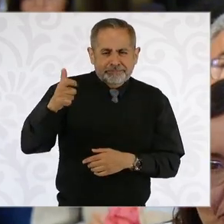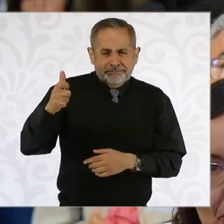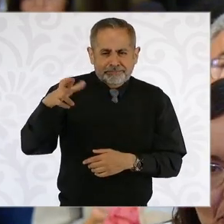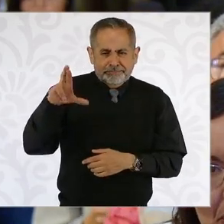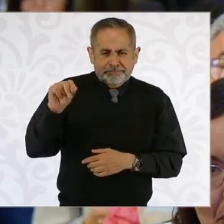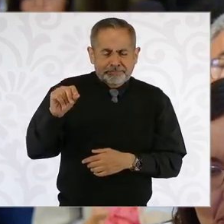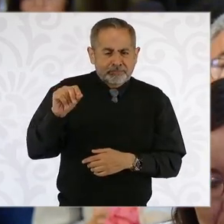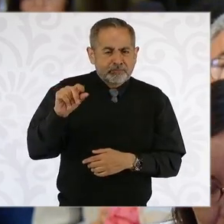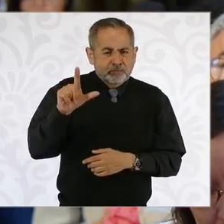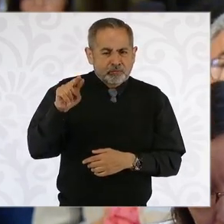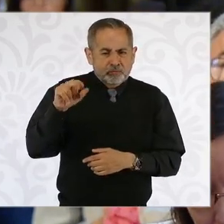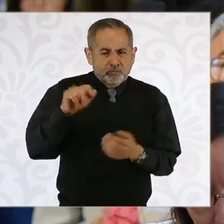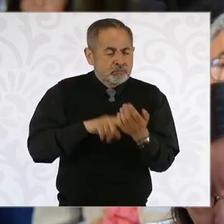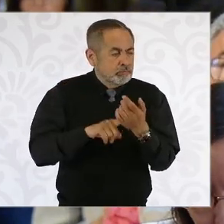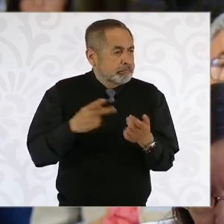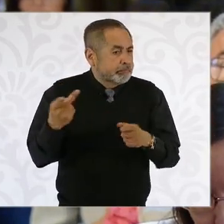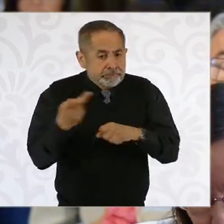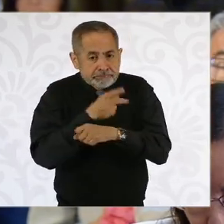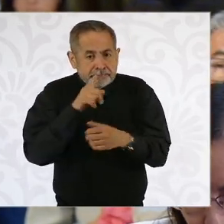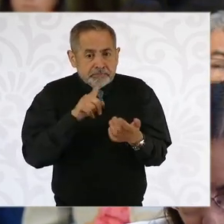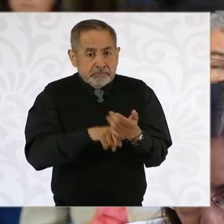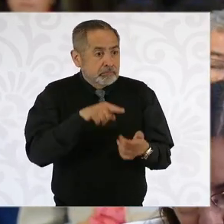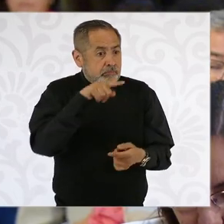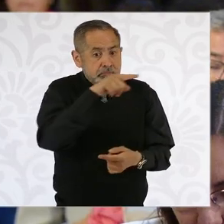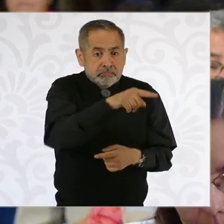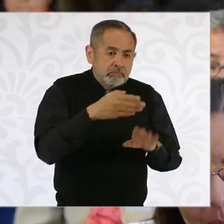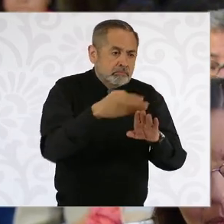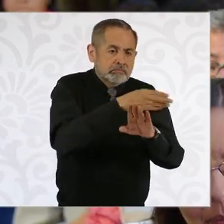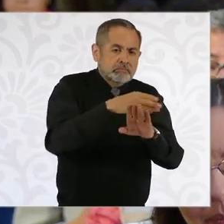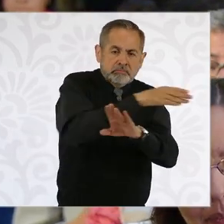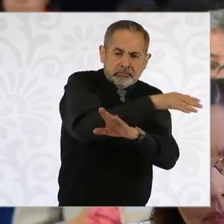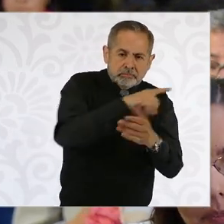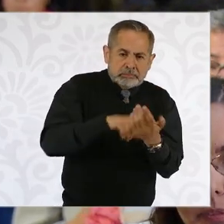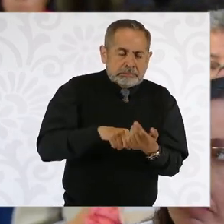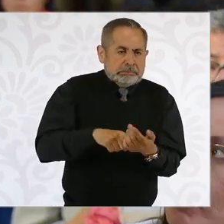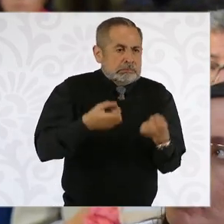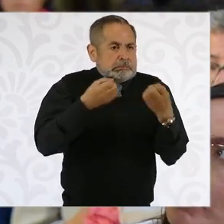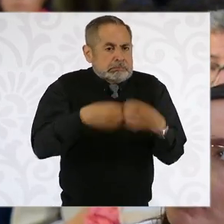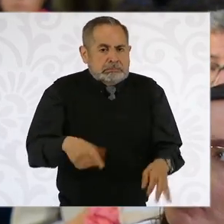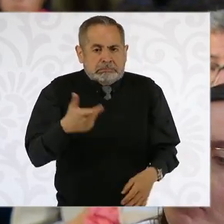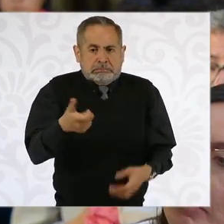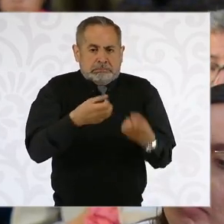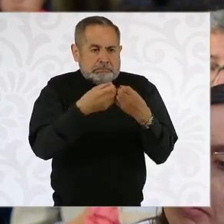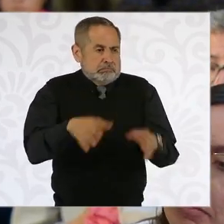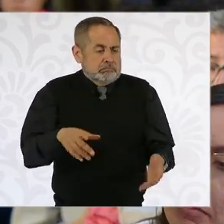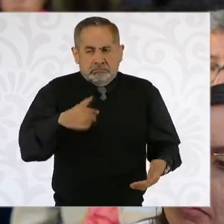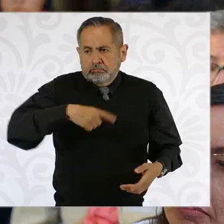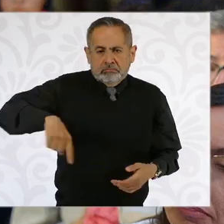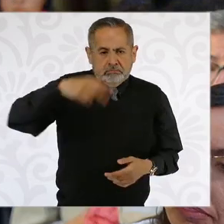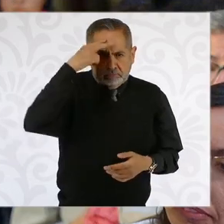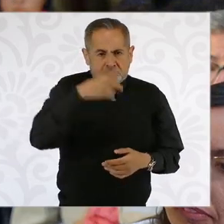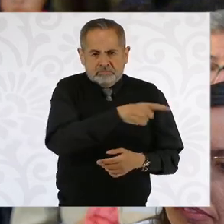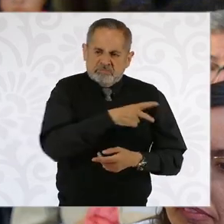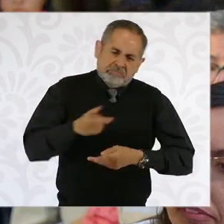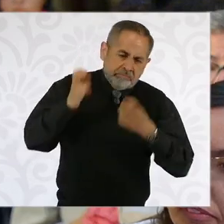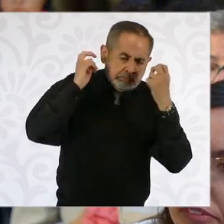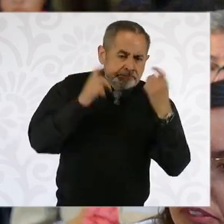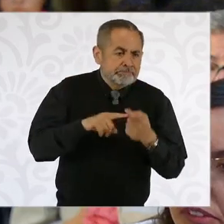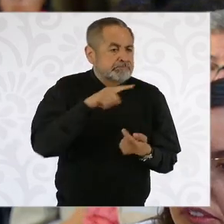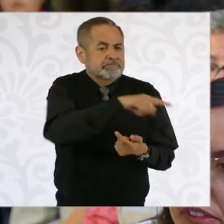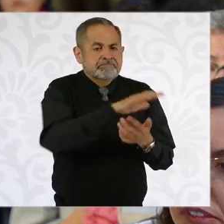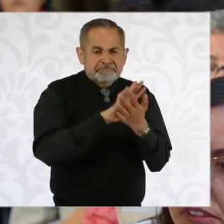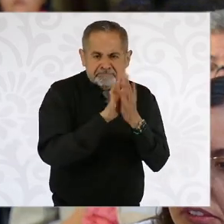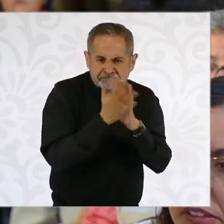saldos que generó este personaje en su paso por la vida pública. Se ha hablado de su paso por el narcotráfico,